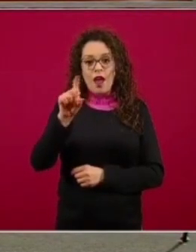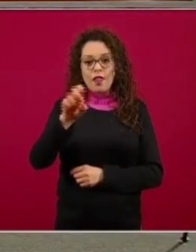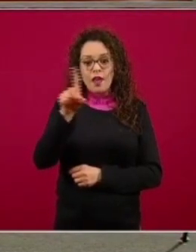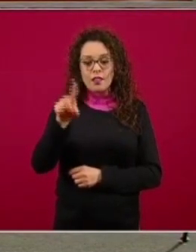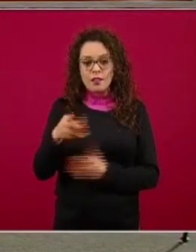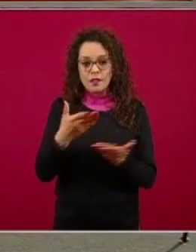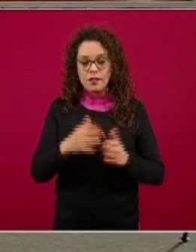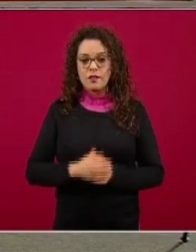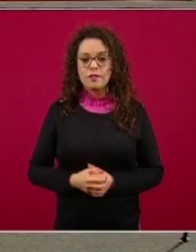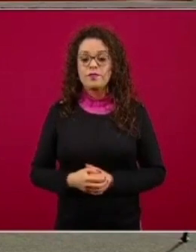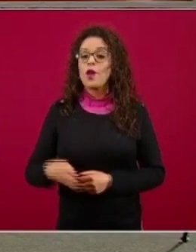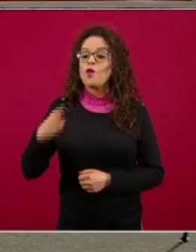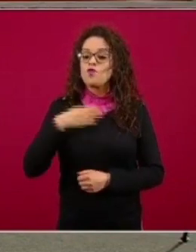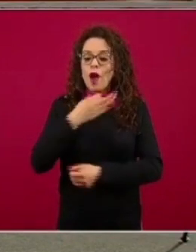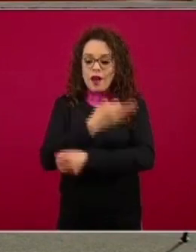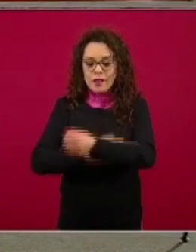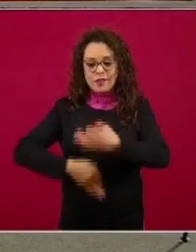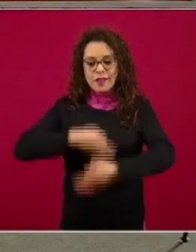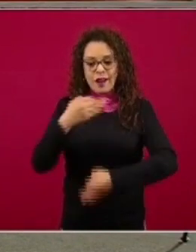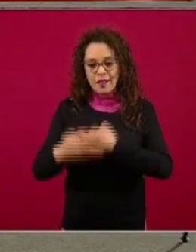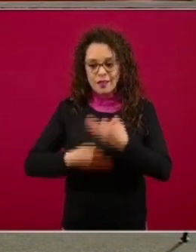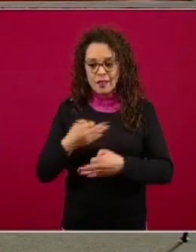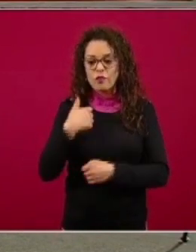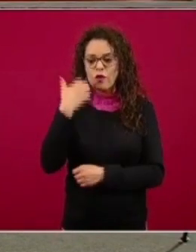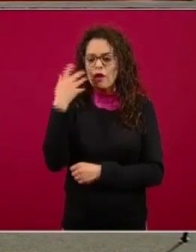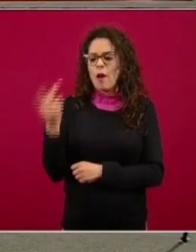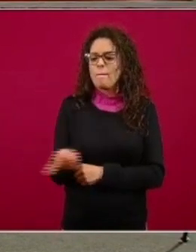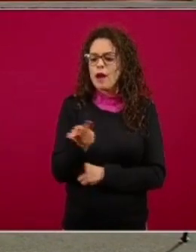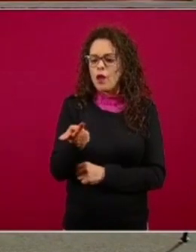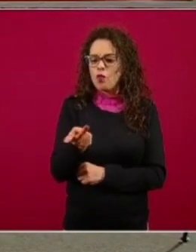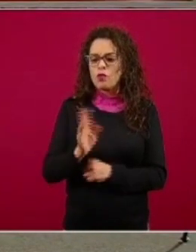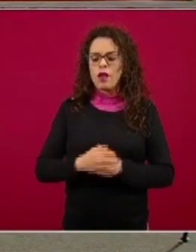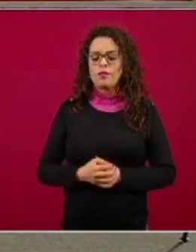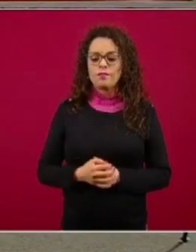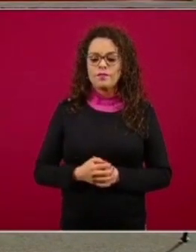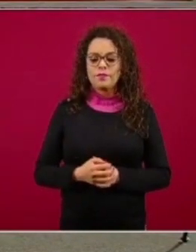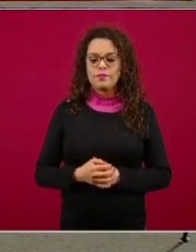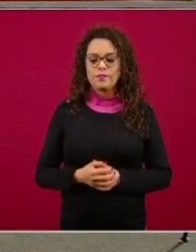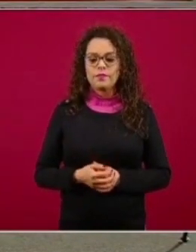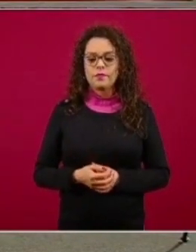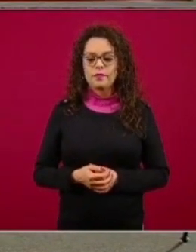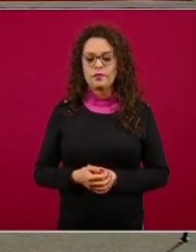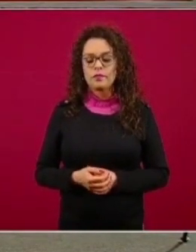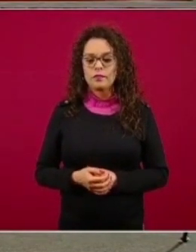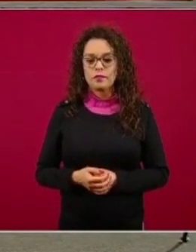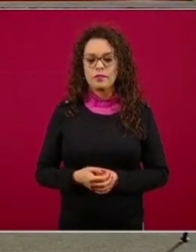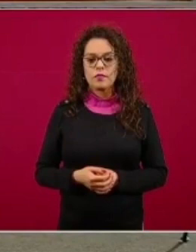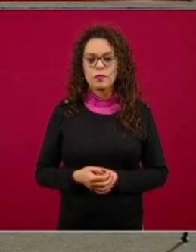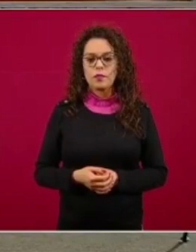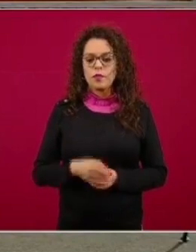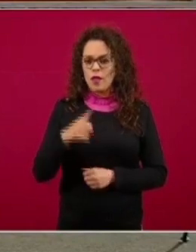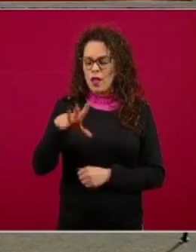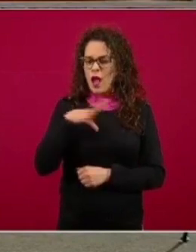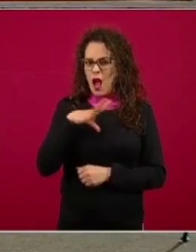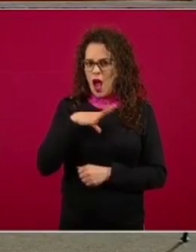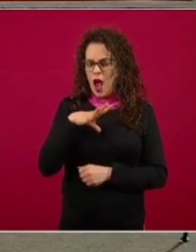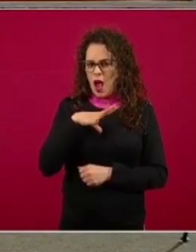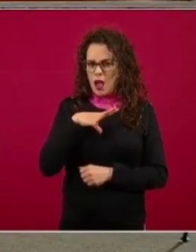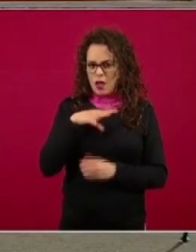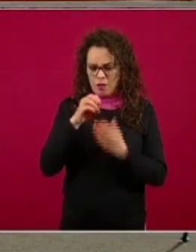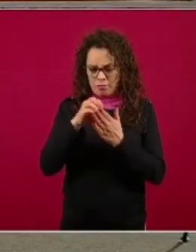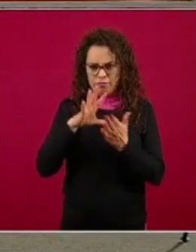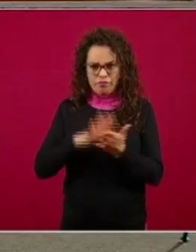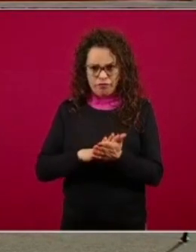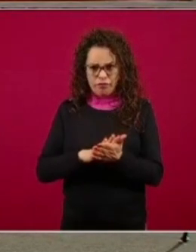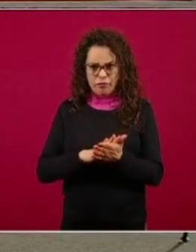Buenas tardes a todos preguntarles ¿tienen un promedio de cuántas personas una persona